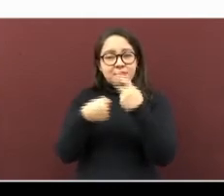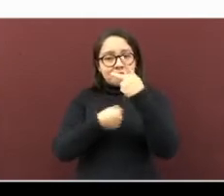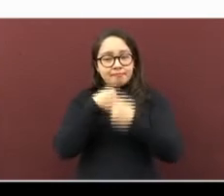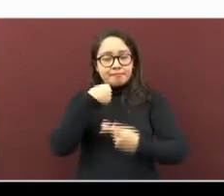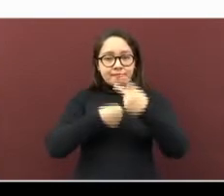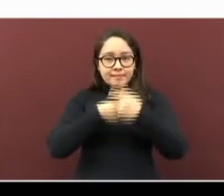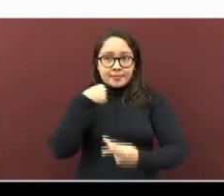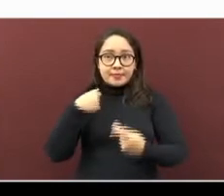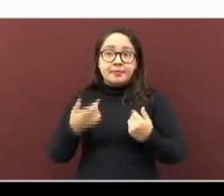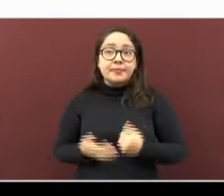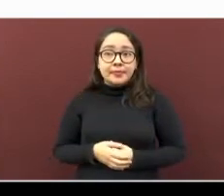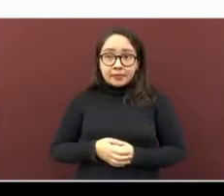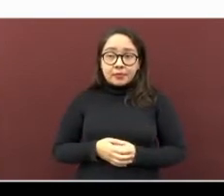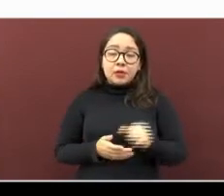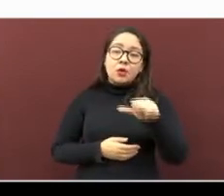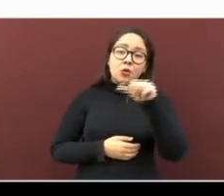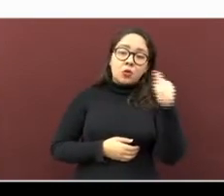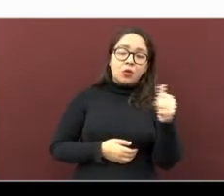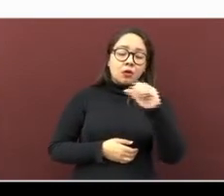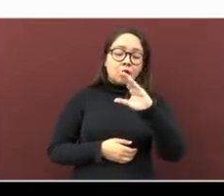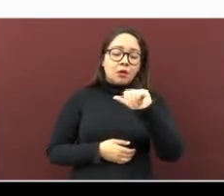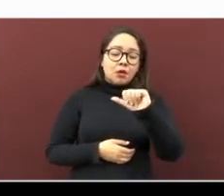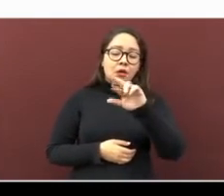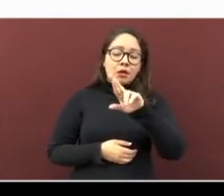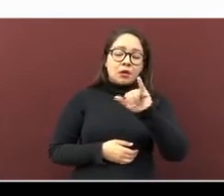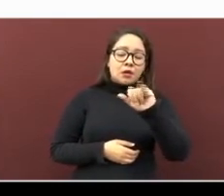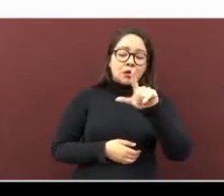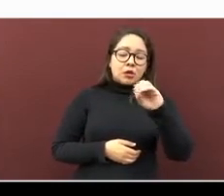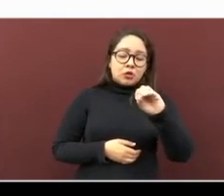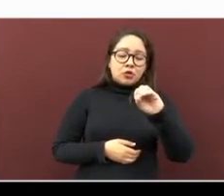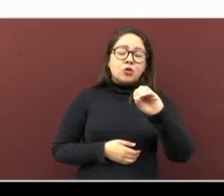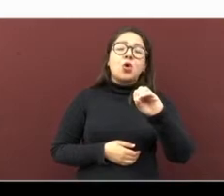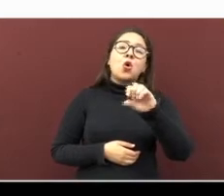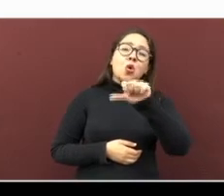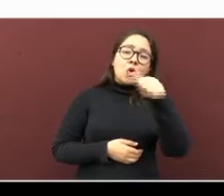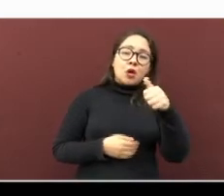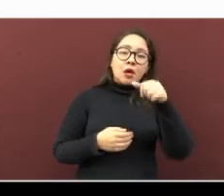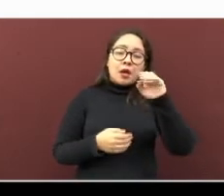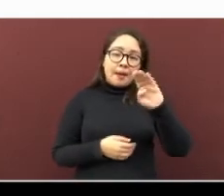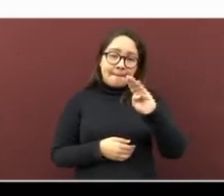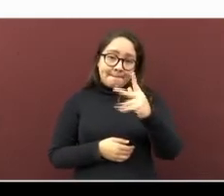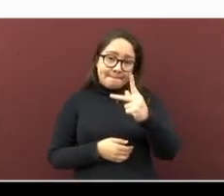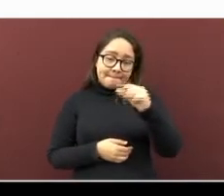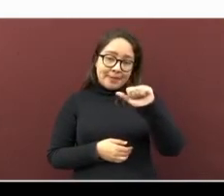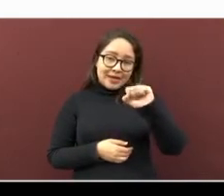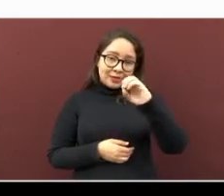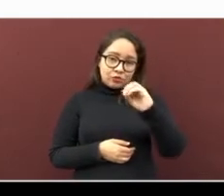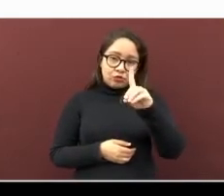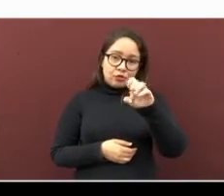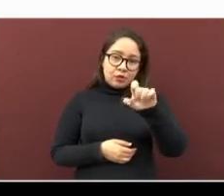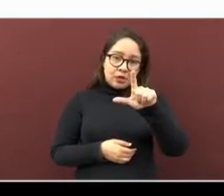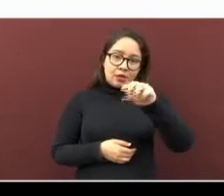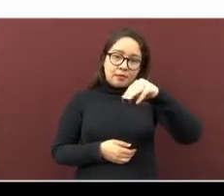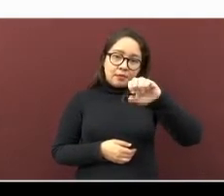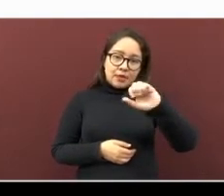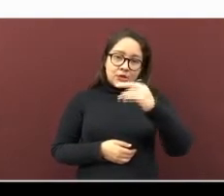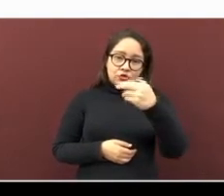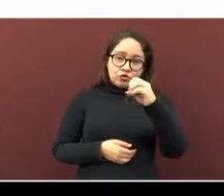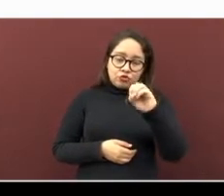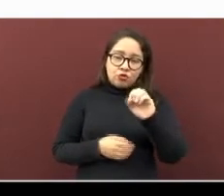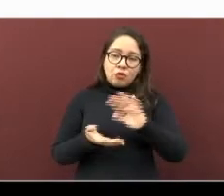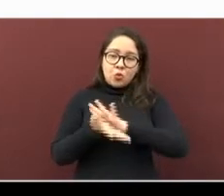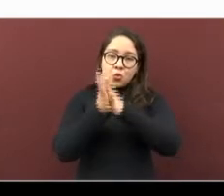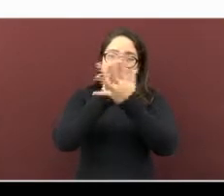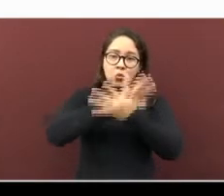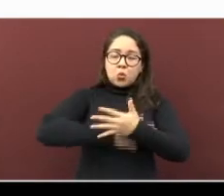No obstante, Carrillo Puerto y Paso del Macho logran pasar a naranja. Por otra